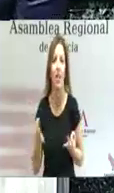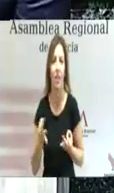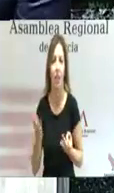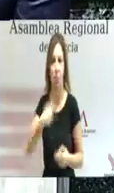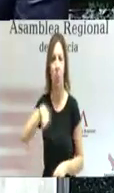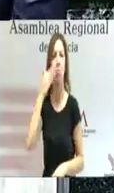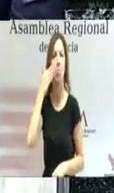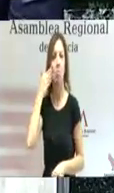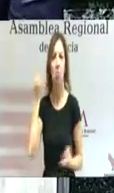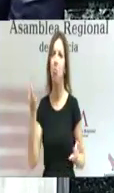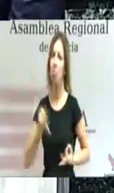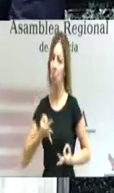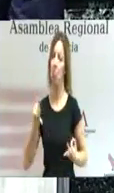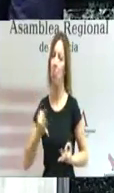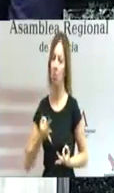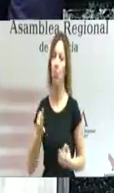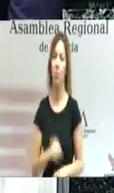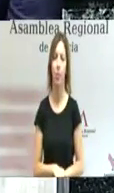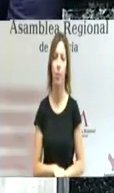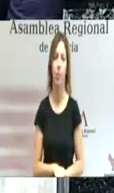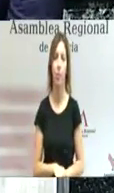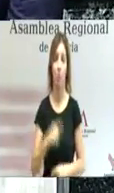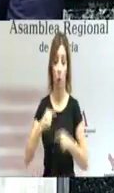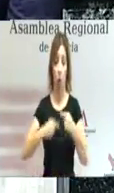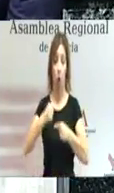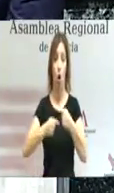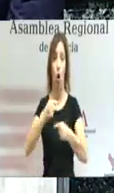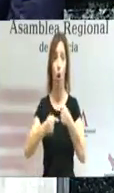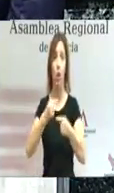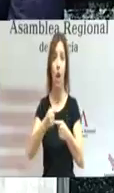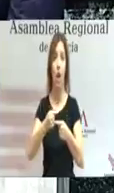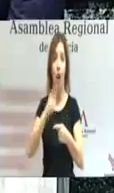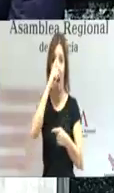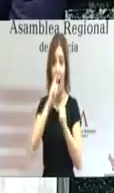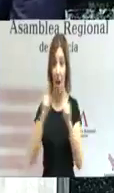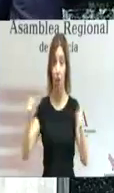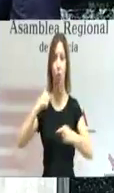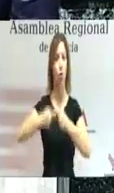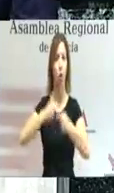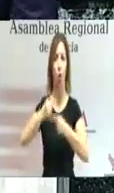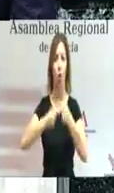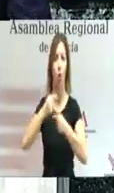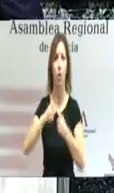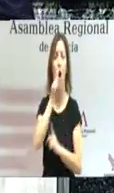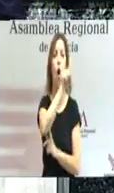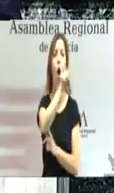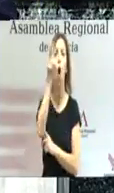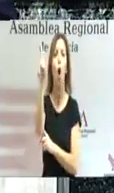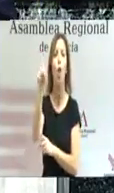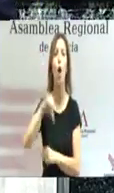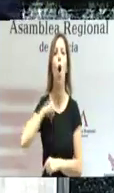debemos sentirnos orgullosos, la que cada día del año se ofrece en once hospitales,